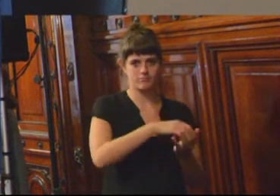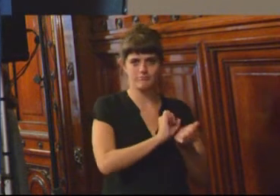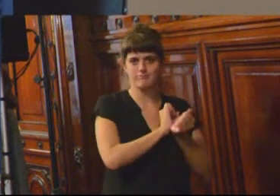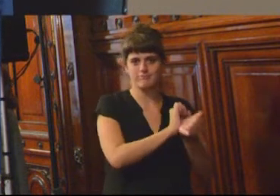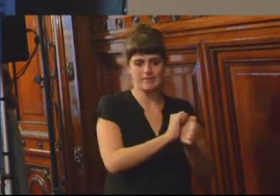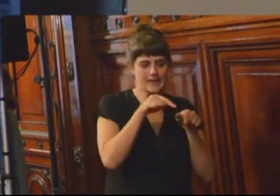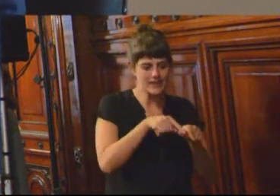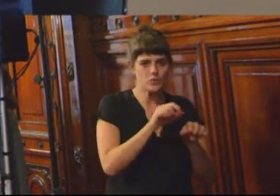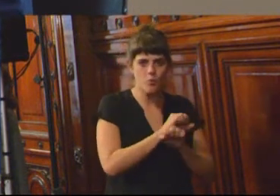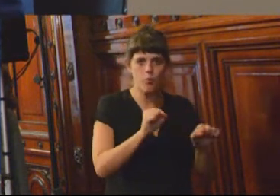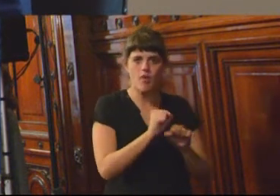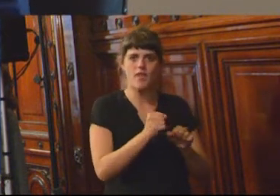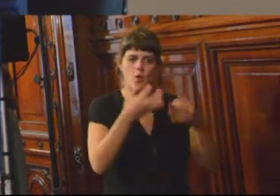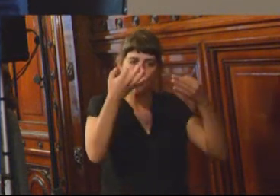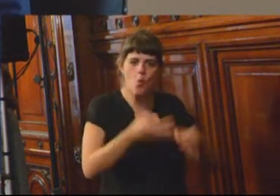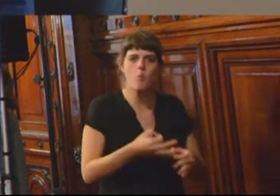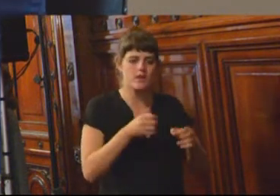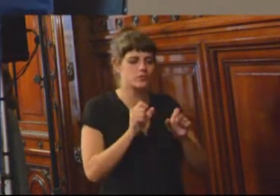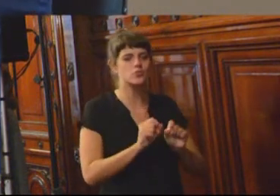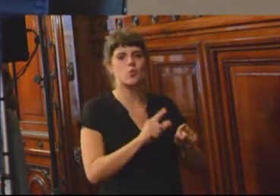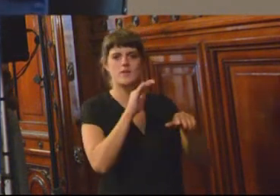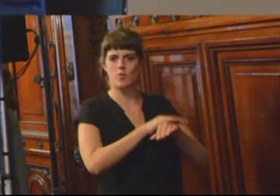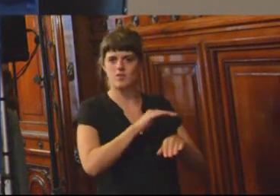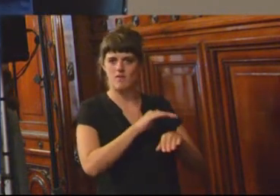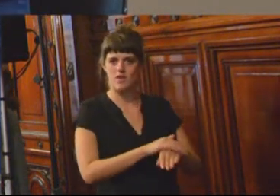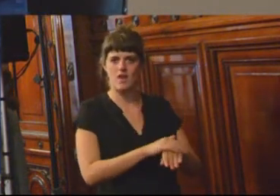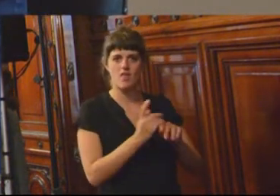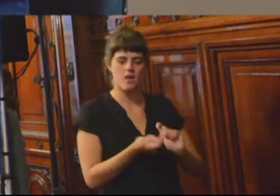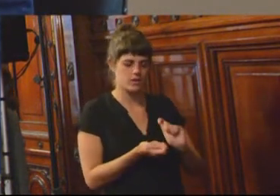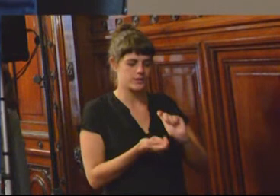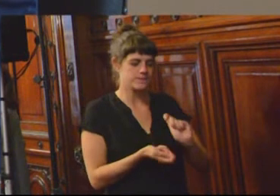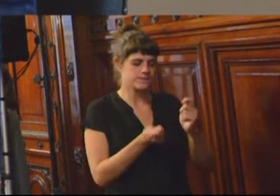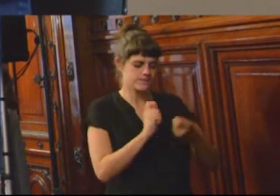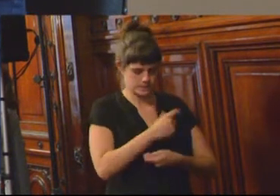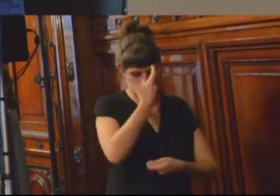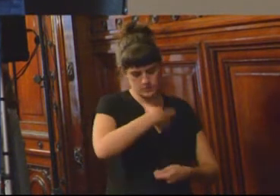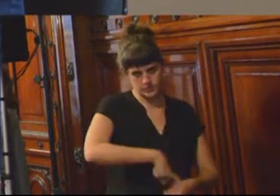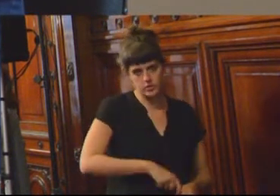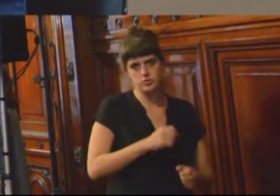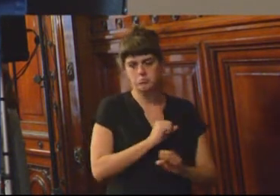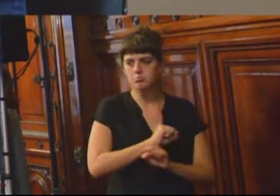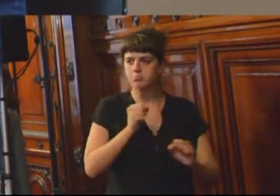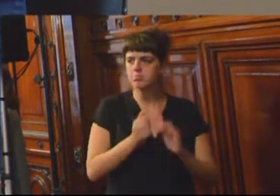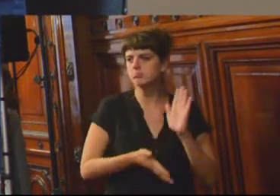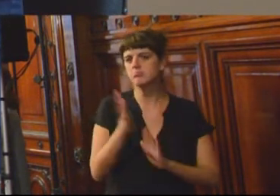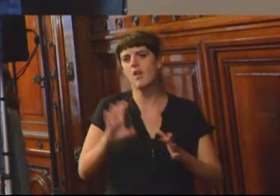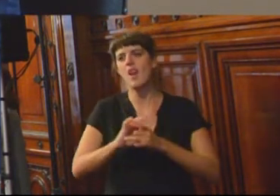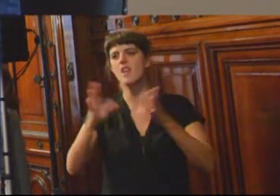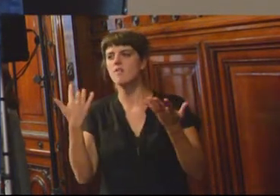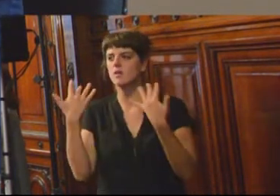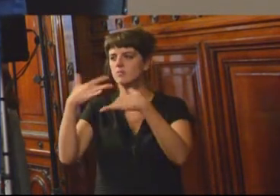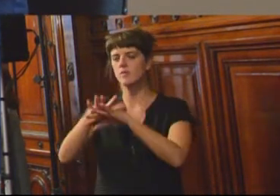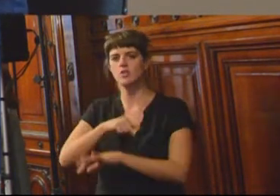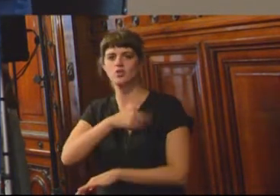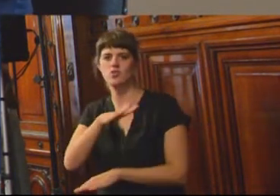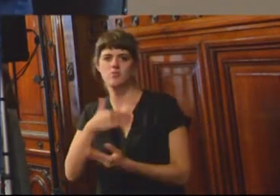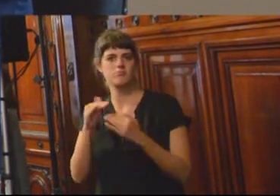resocializar y rehabilitar y así reducir las violaciones, reducir la violencia y la fuga y